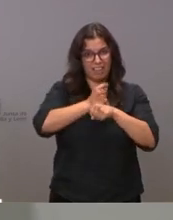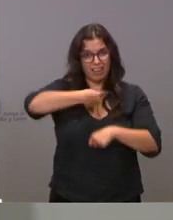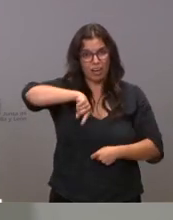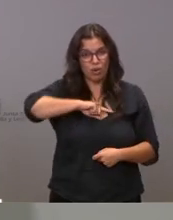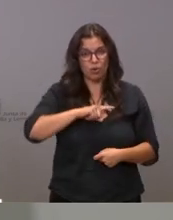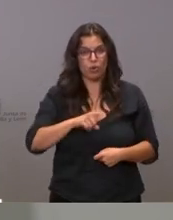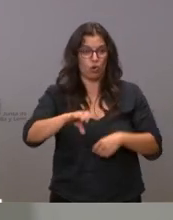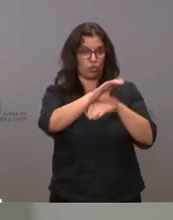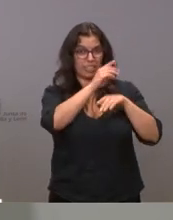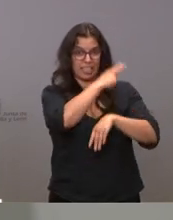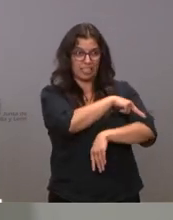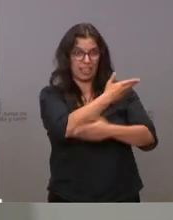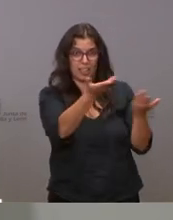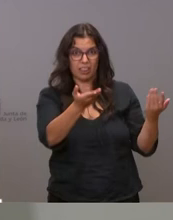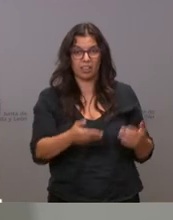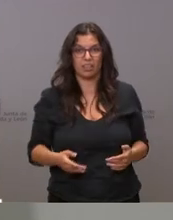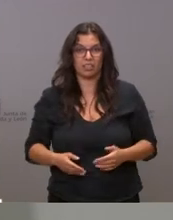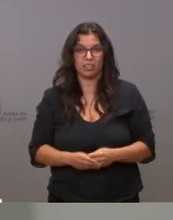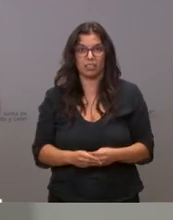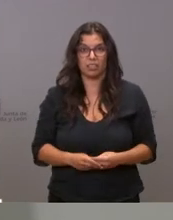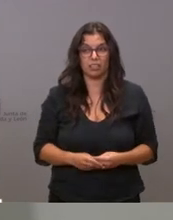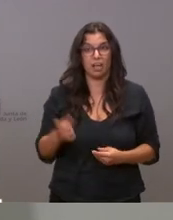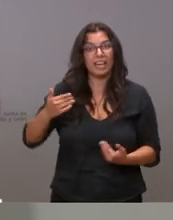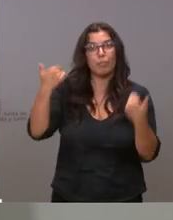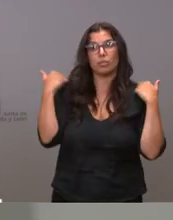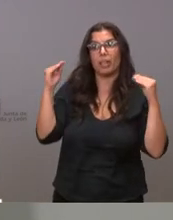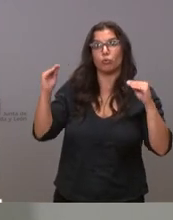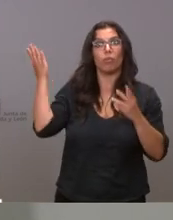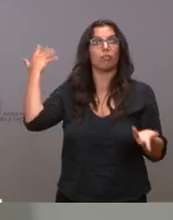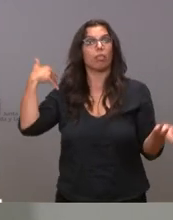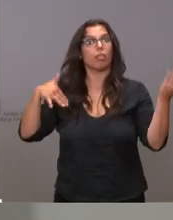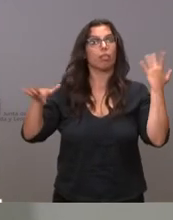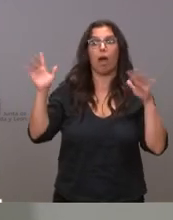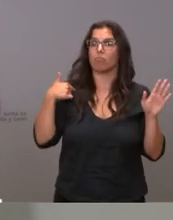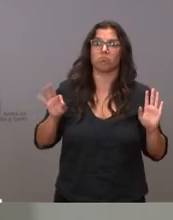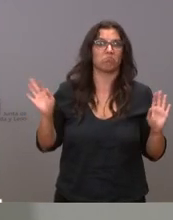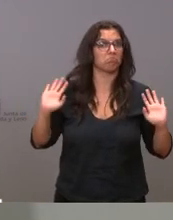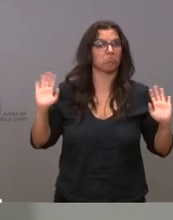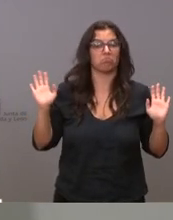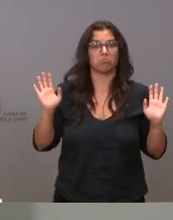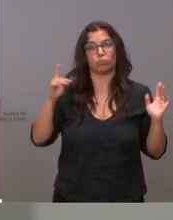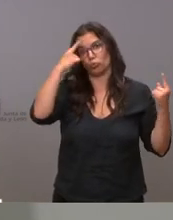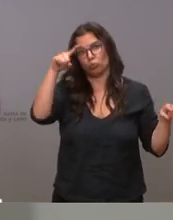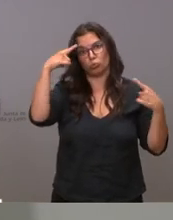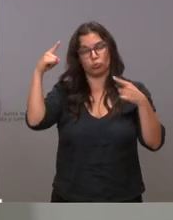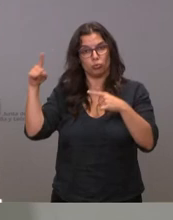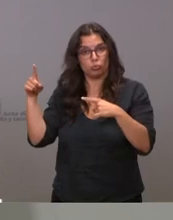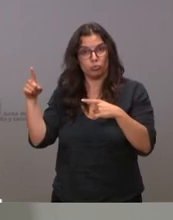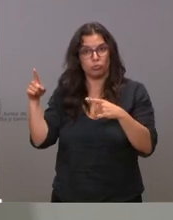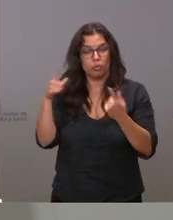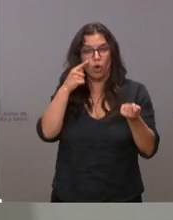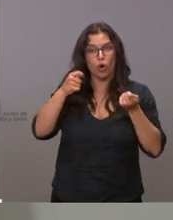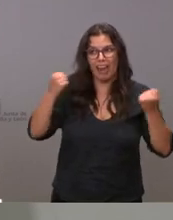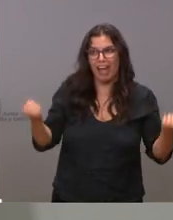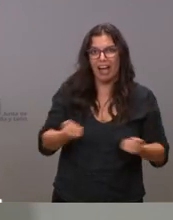consejería de sanidad? ¿en eludir su responsabilidad y decir que él no va a tomar ninguna medida? ¿en no coordinar la acción?